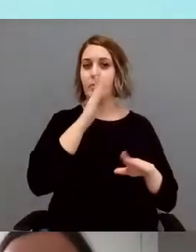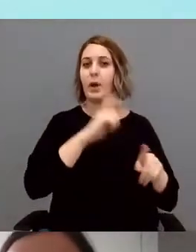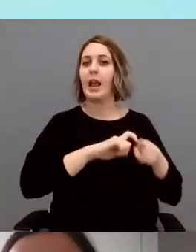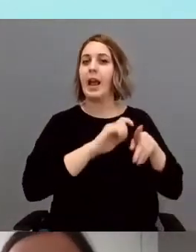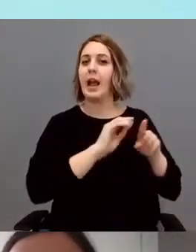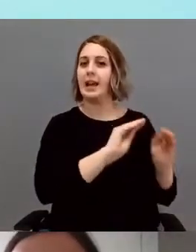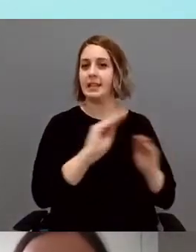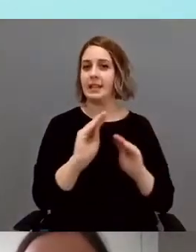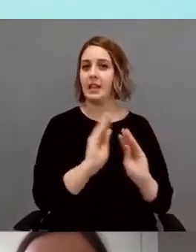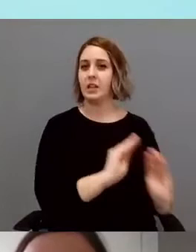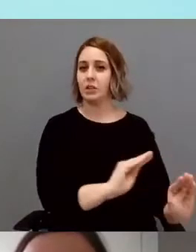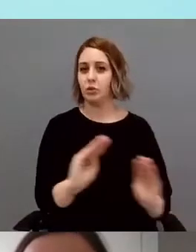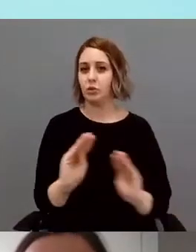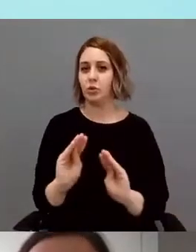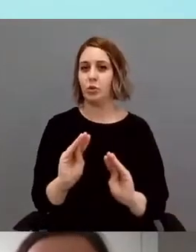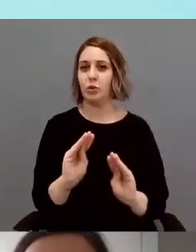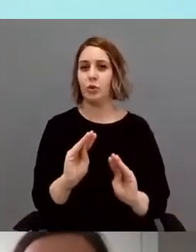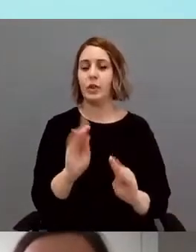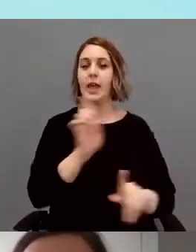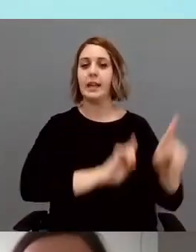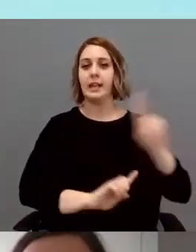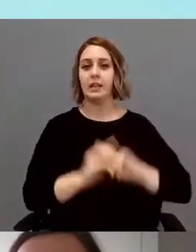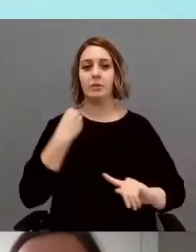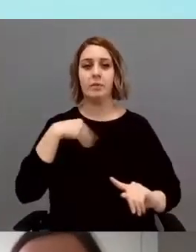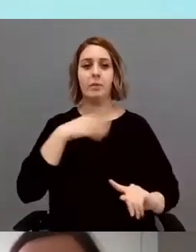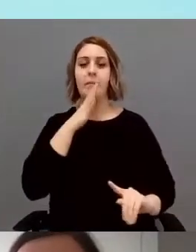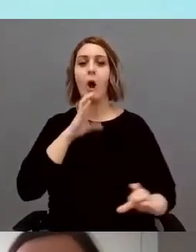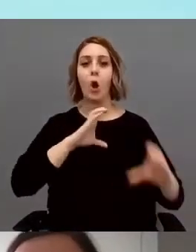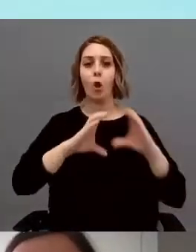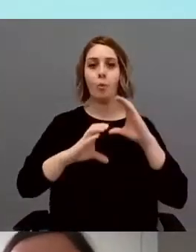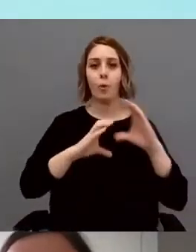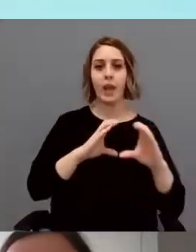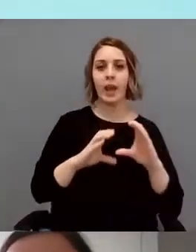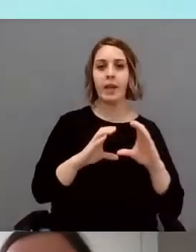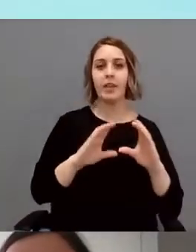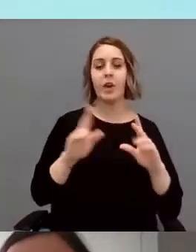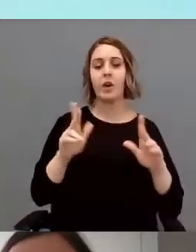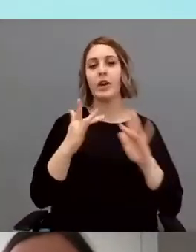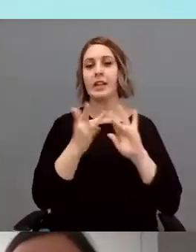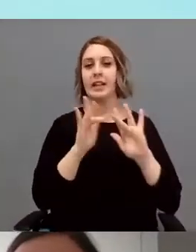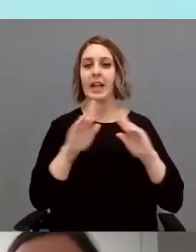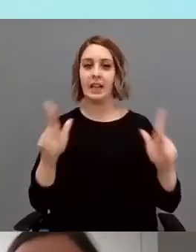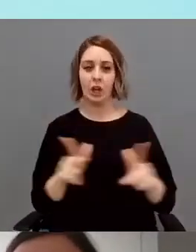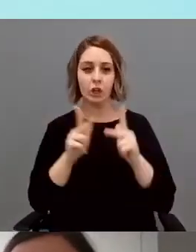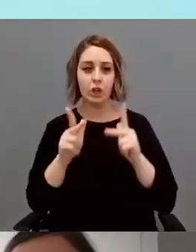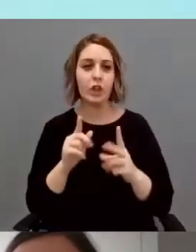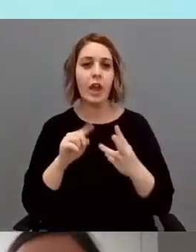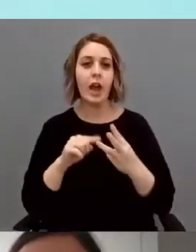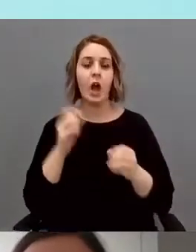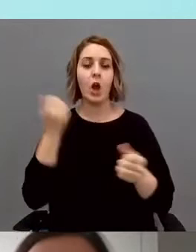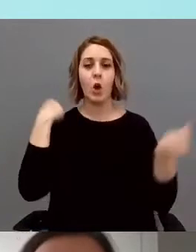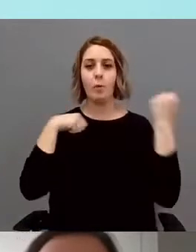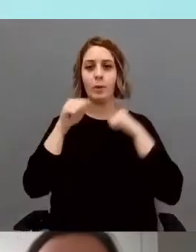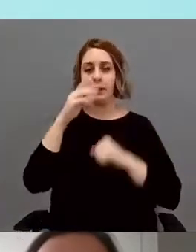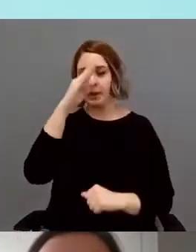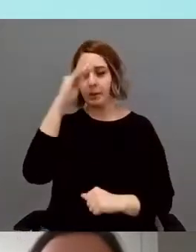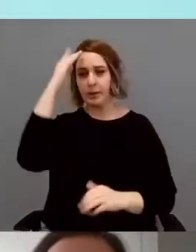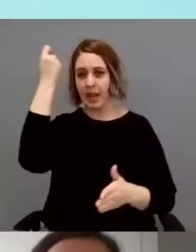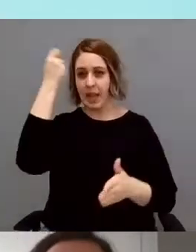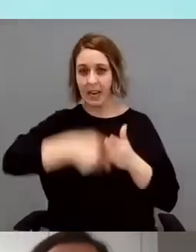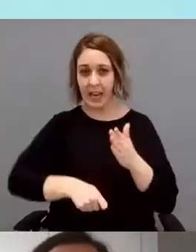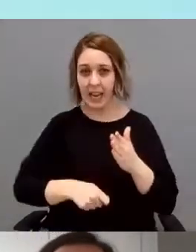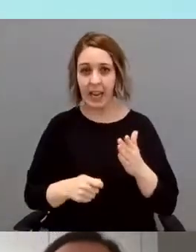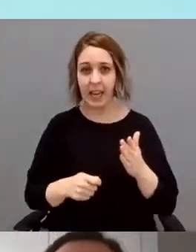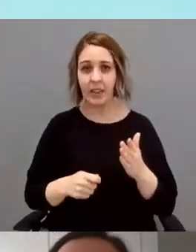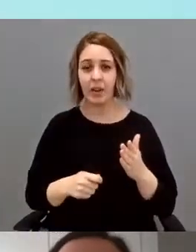nucleares, por las propias de todo, como la comunicación, interacción social, recidencia, el comportamiento y el pensamiento, y el comportamiento